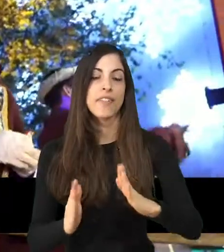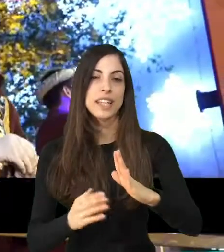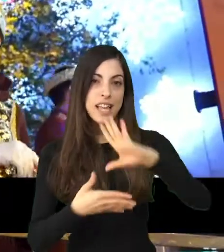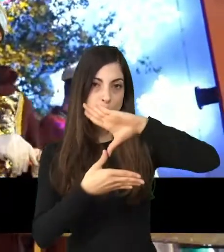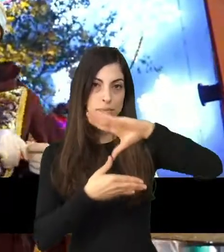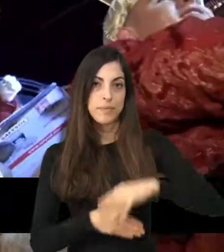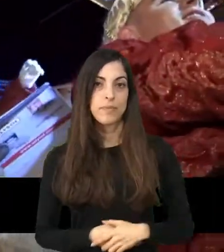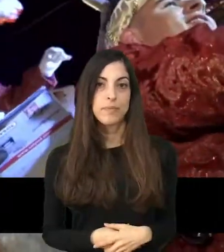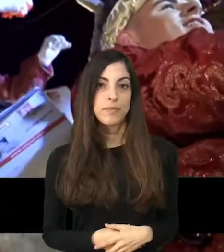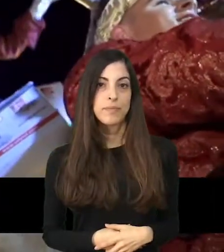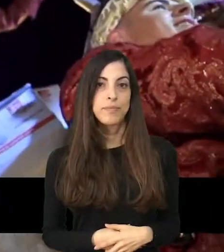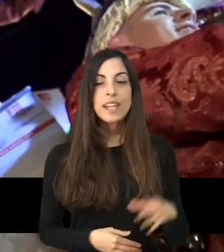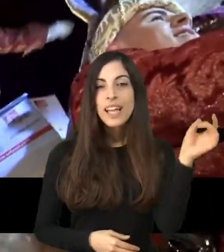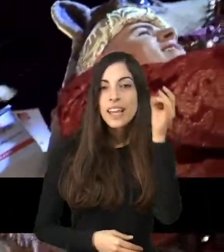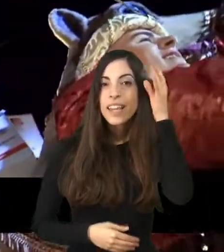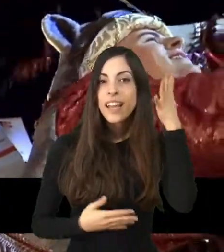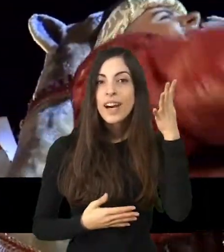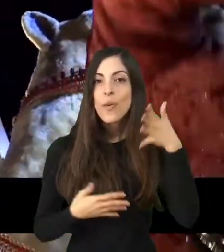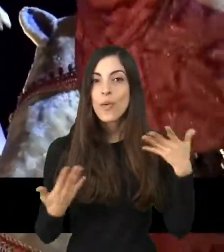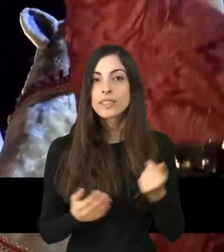tras haber pasado por la Avenida de los Piconeros.